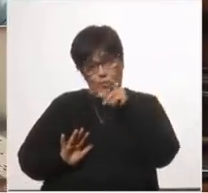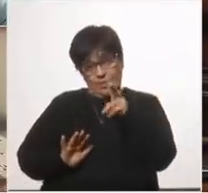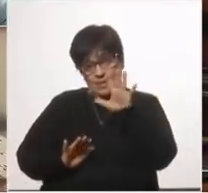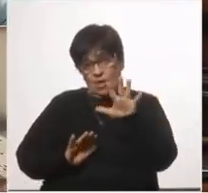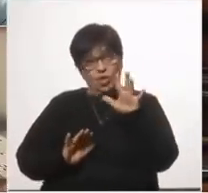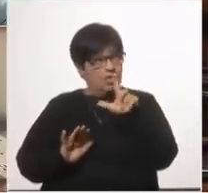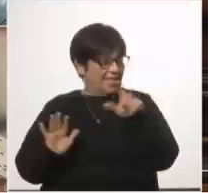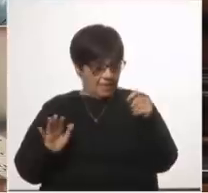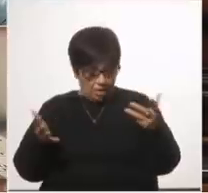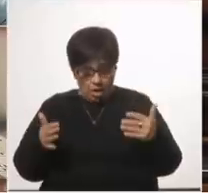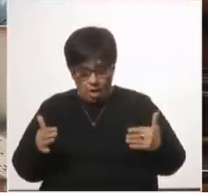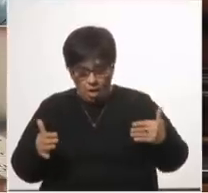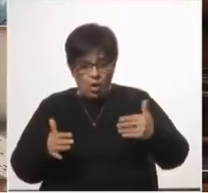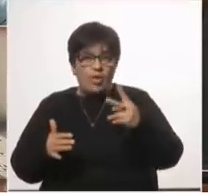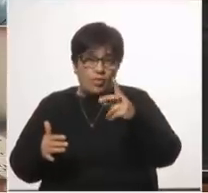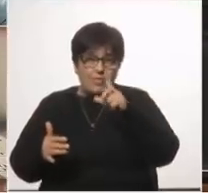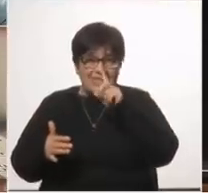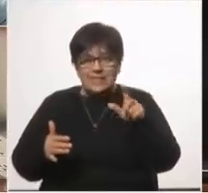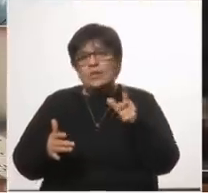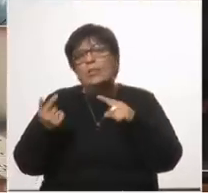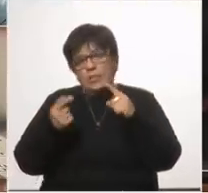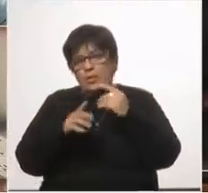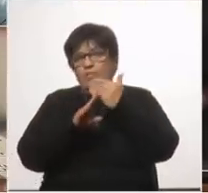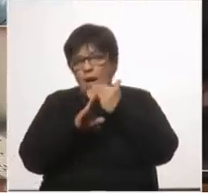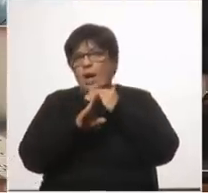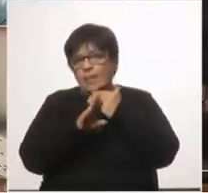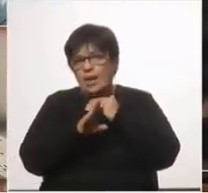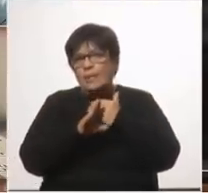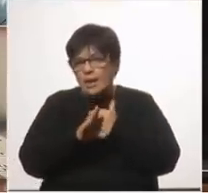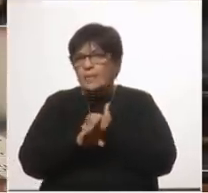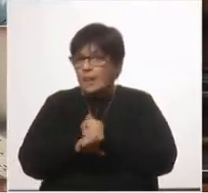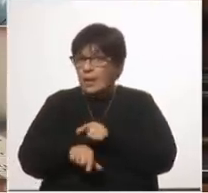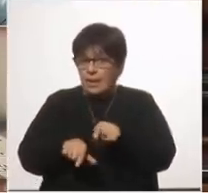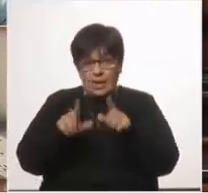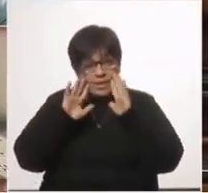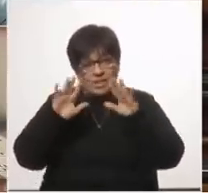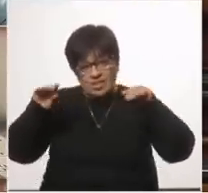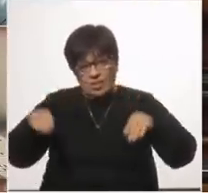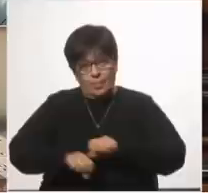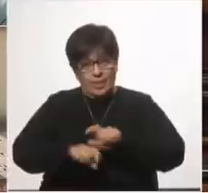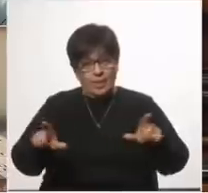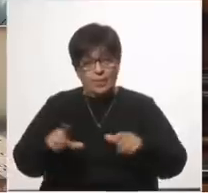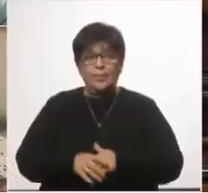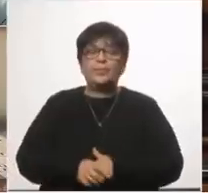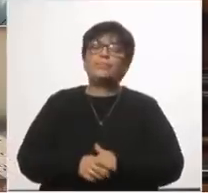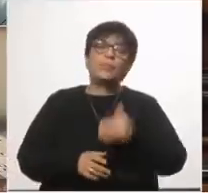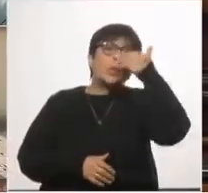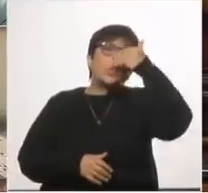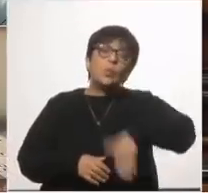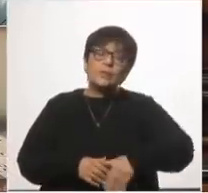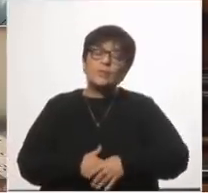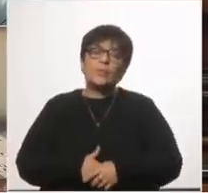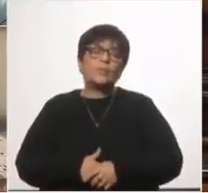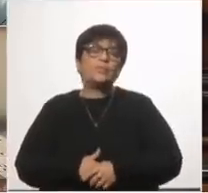o sea que tenemos paño para bajar pero cada baja puede ser menos atención y por último